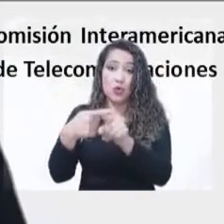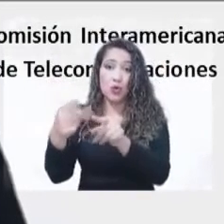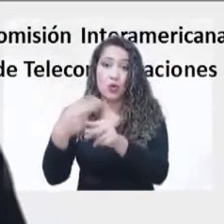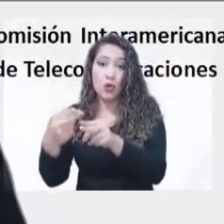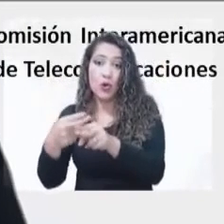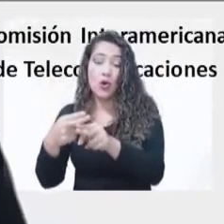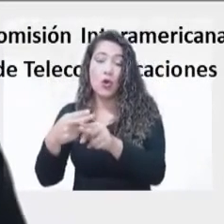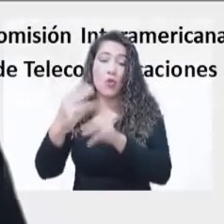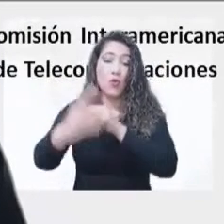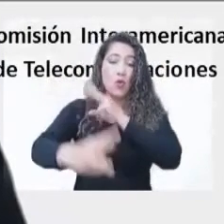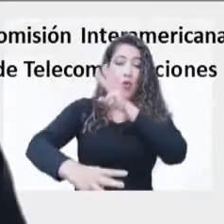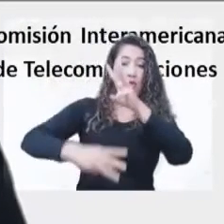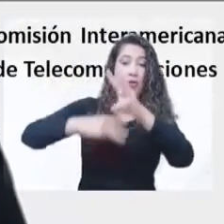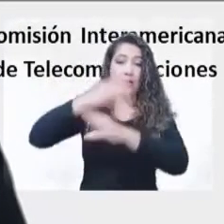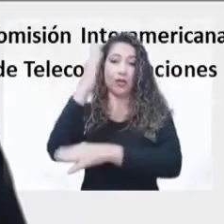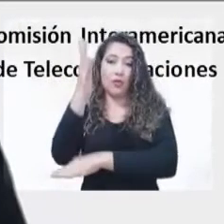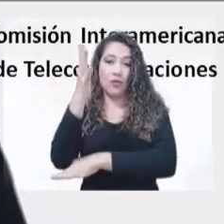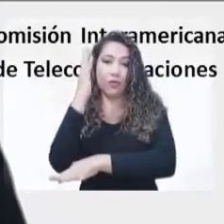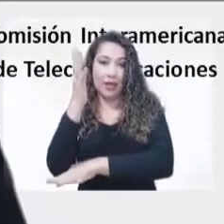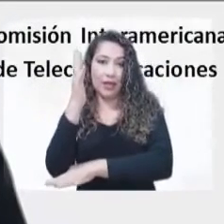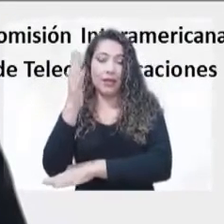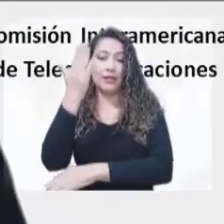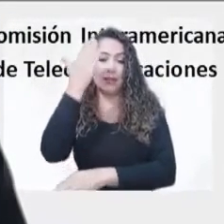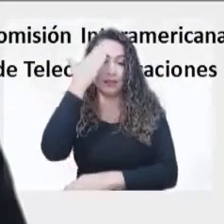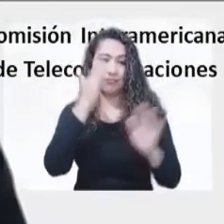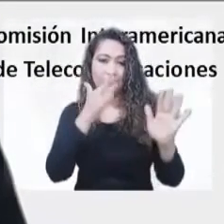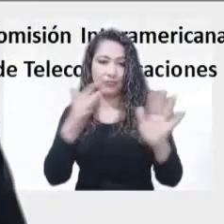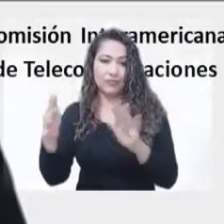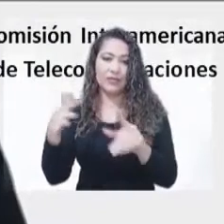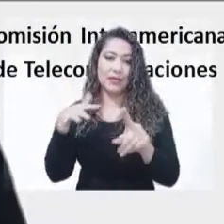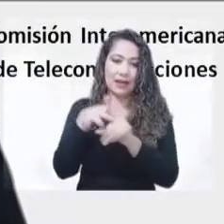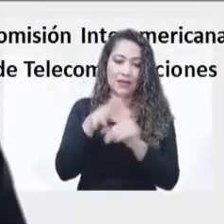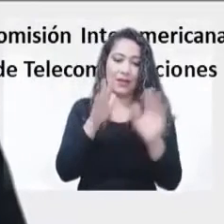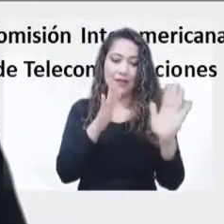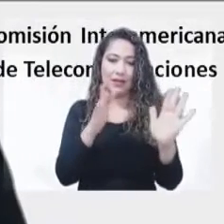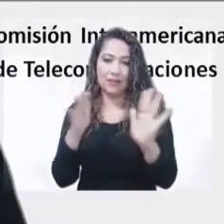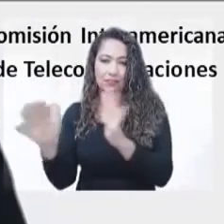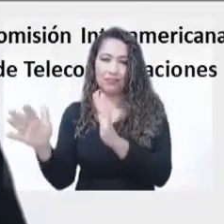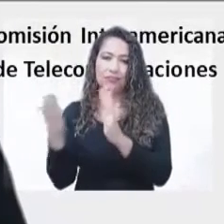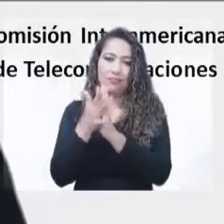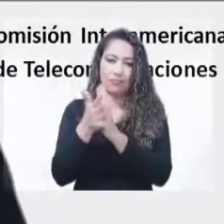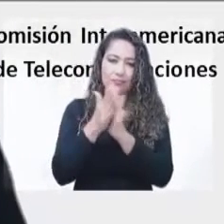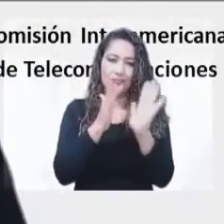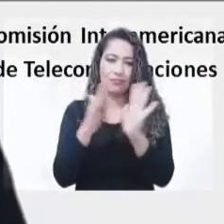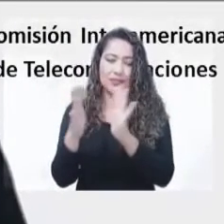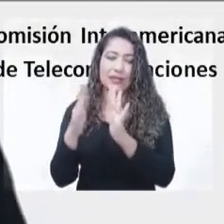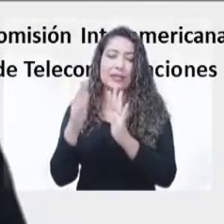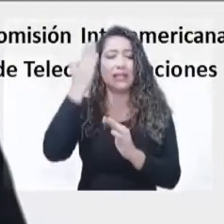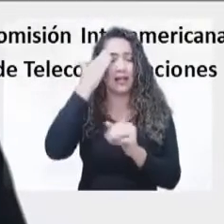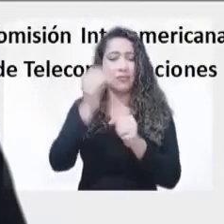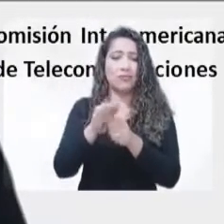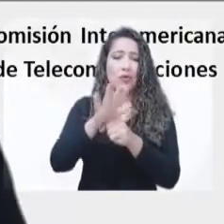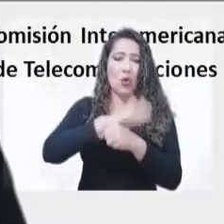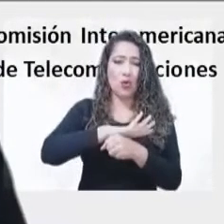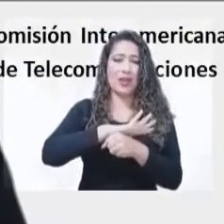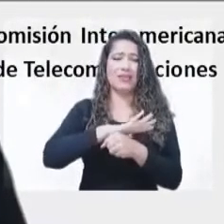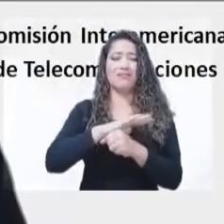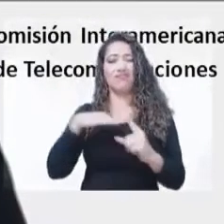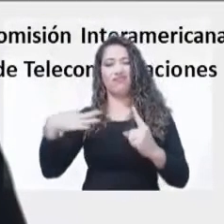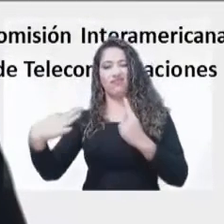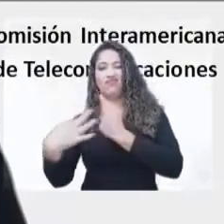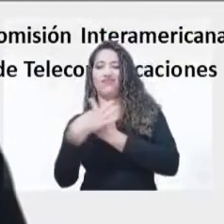que se ha visto afectado con todo lo demás en nuestras vidas por la pandemia del COVID-19. Sin embargo,